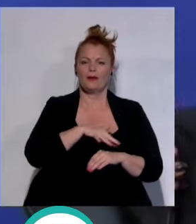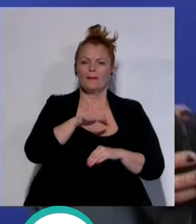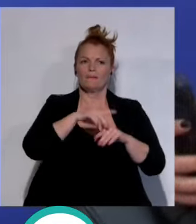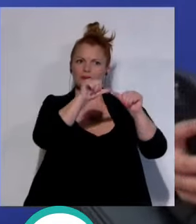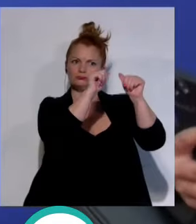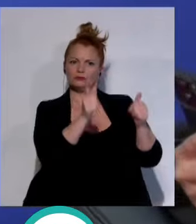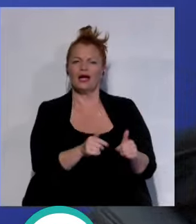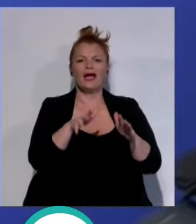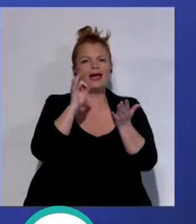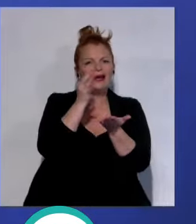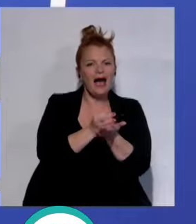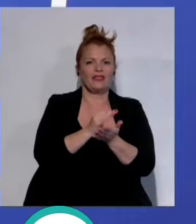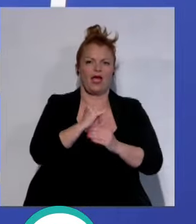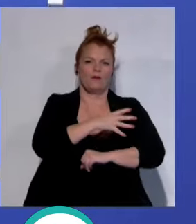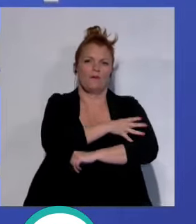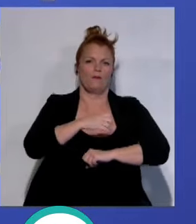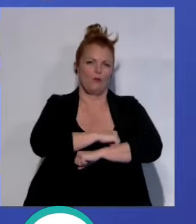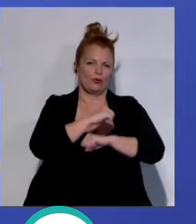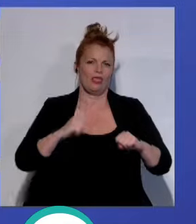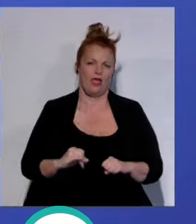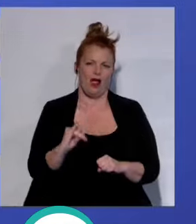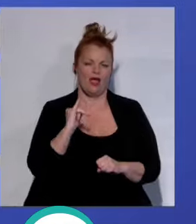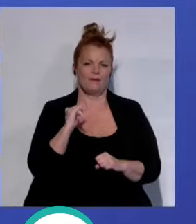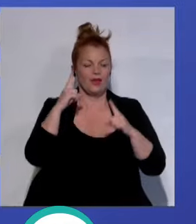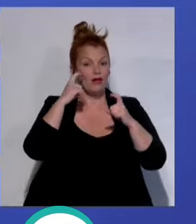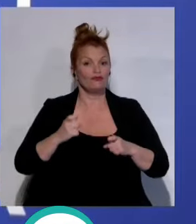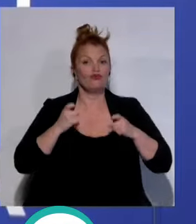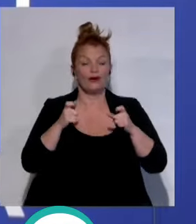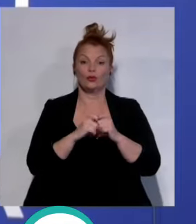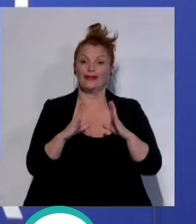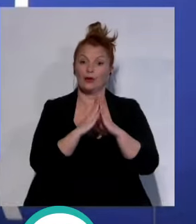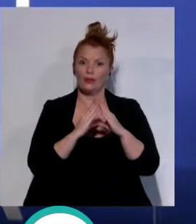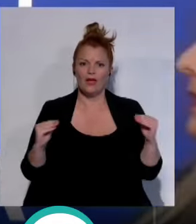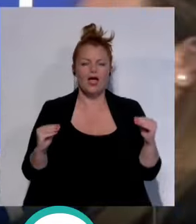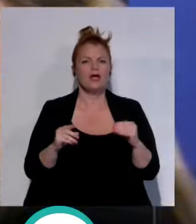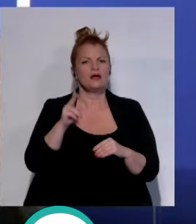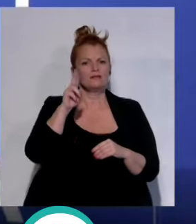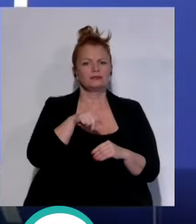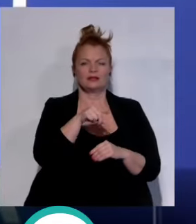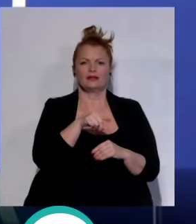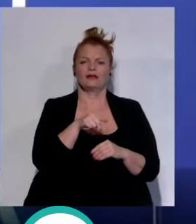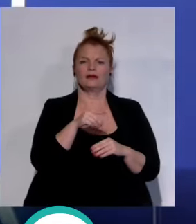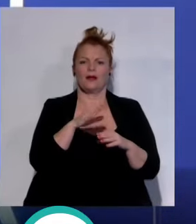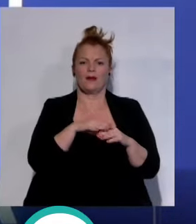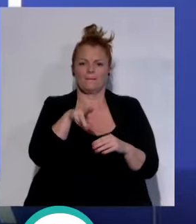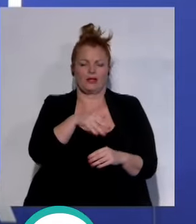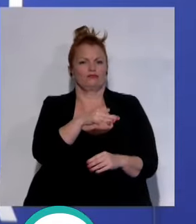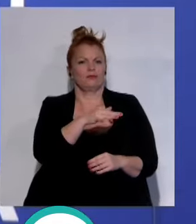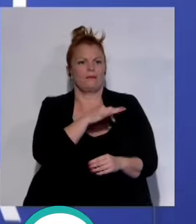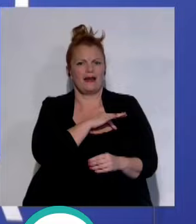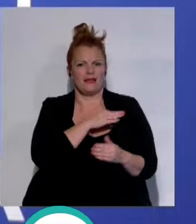ya que Cádiz cuenta con un gran potencial. El esfuerzo de la Junta de Andalucía en esta ciudad no había sido quizá el que merecía.